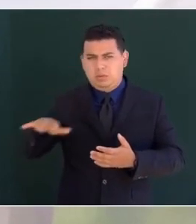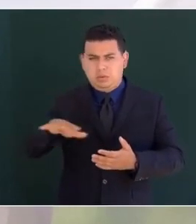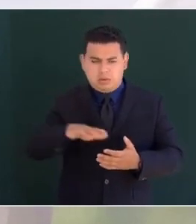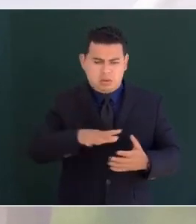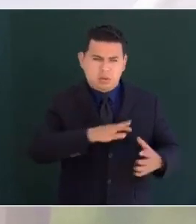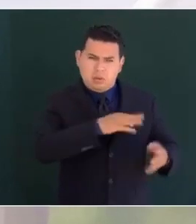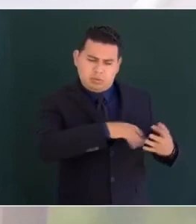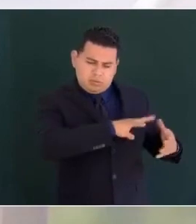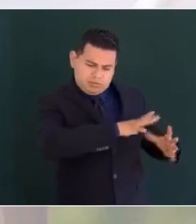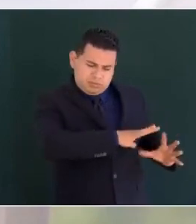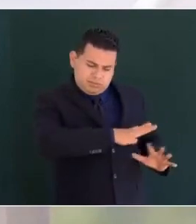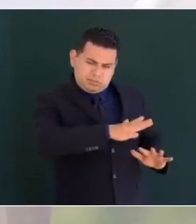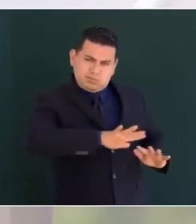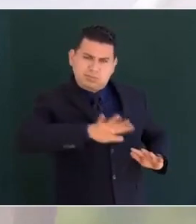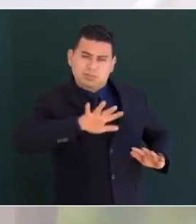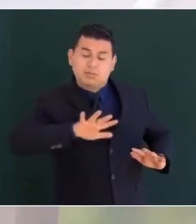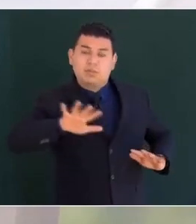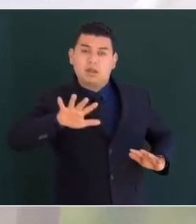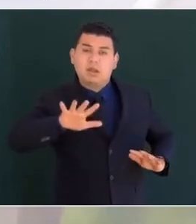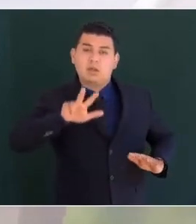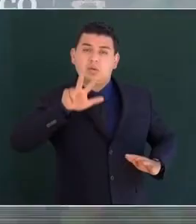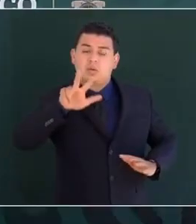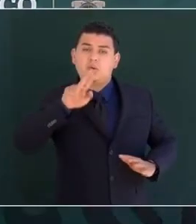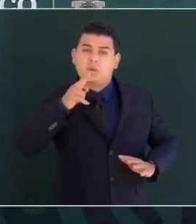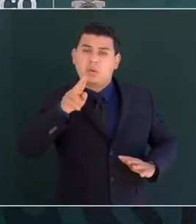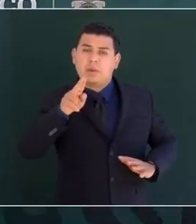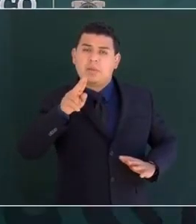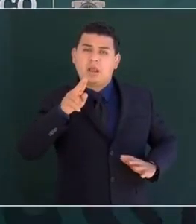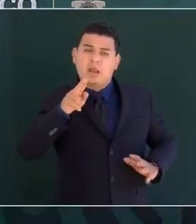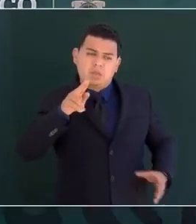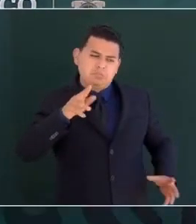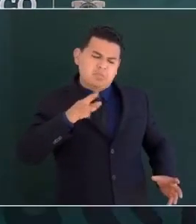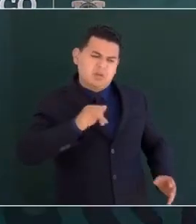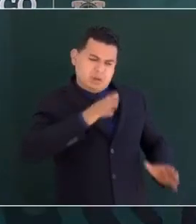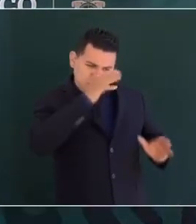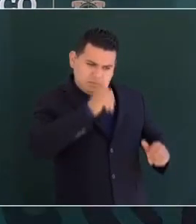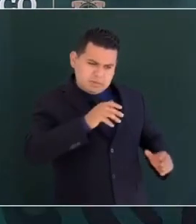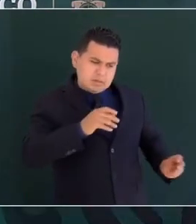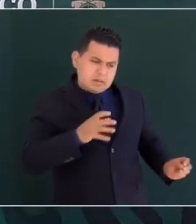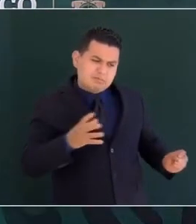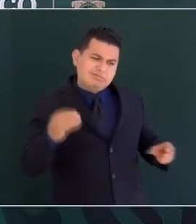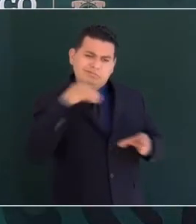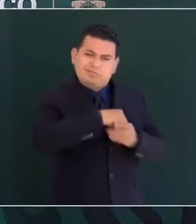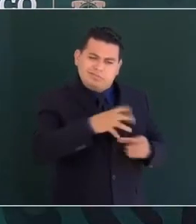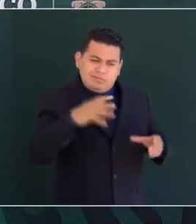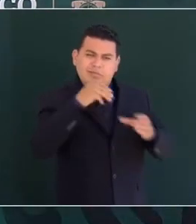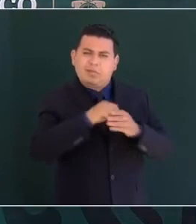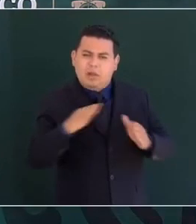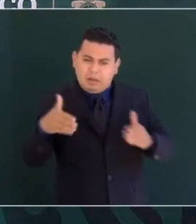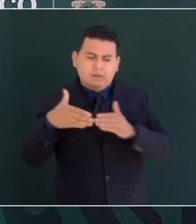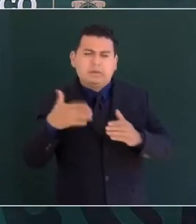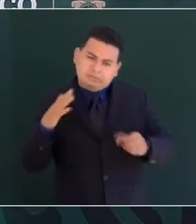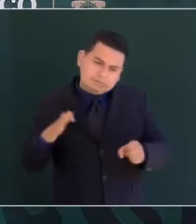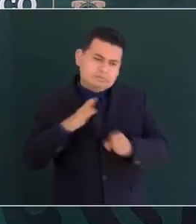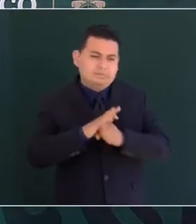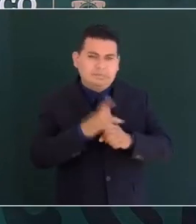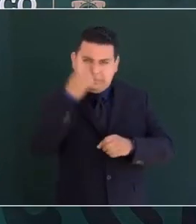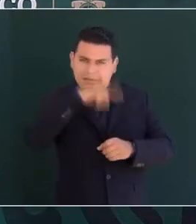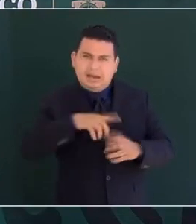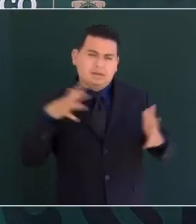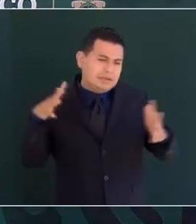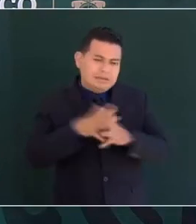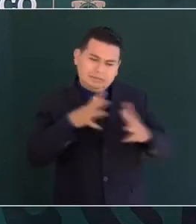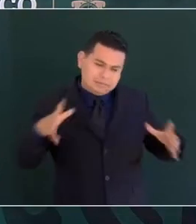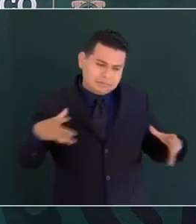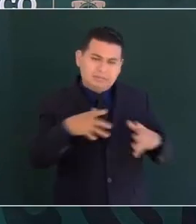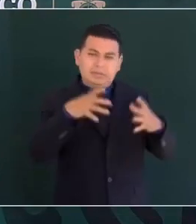noviembre del mismo año se suma Panamá de igual forma en esos tiempos